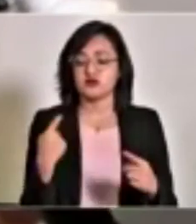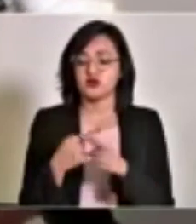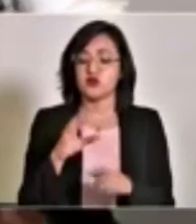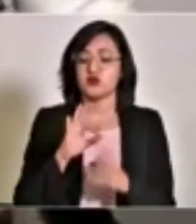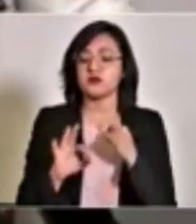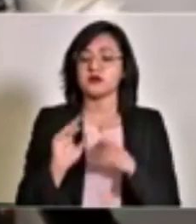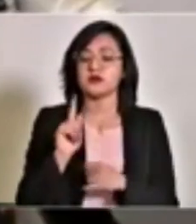72 horas. . .